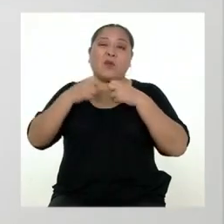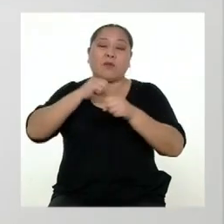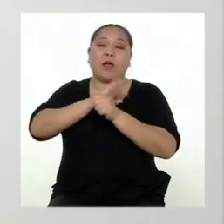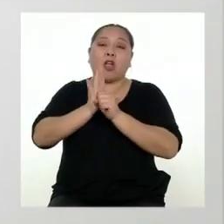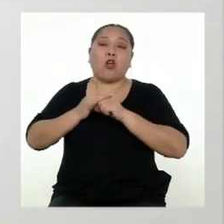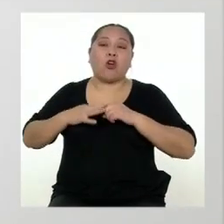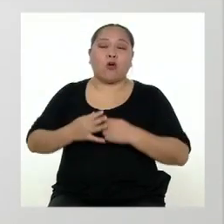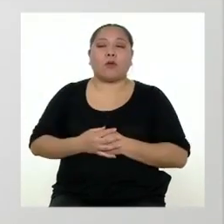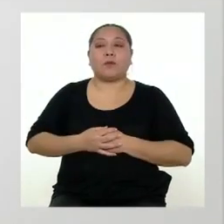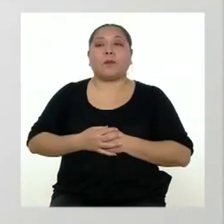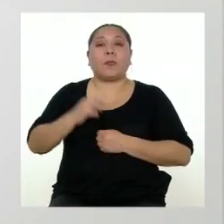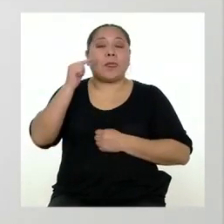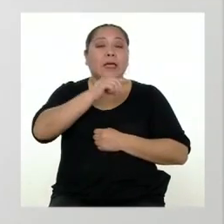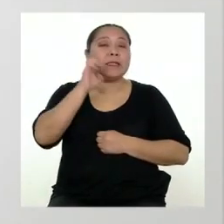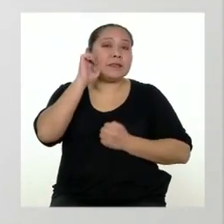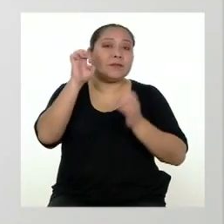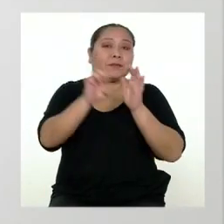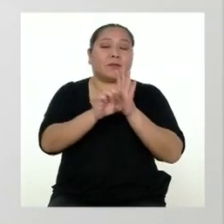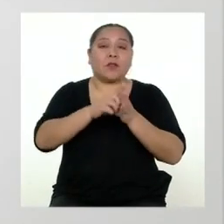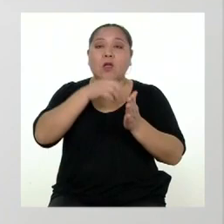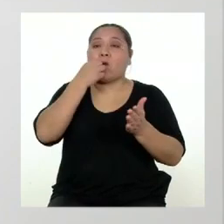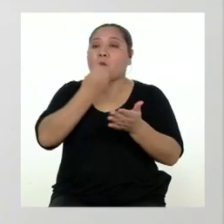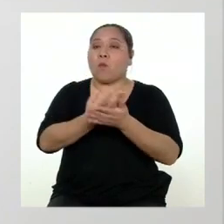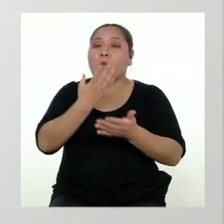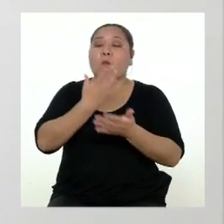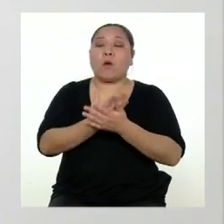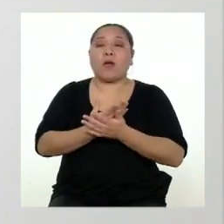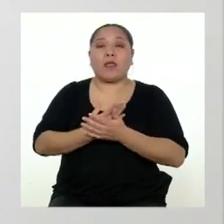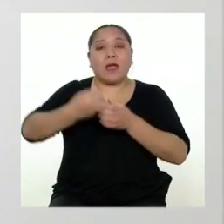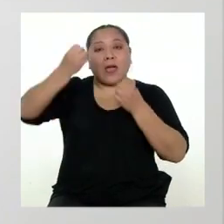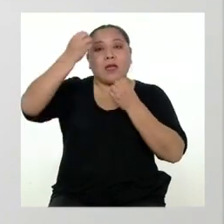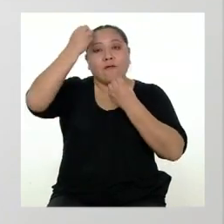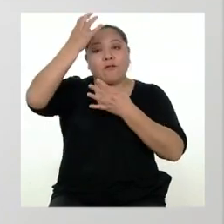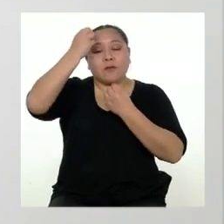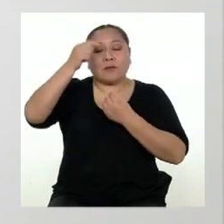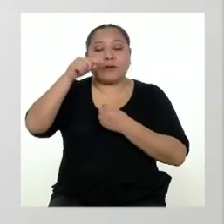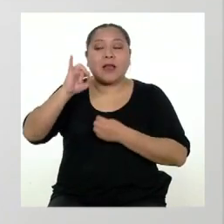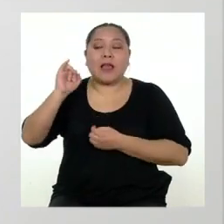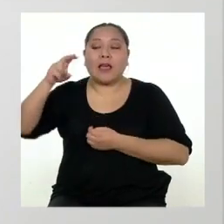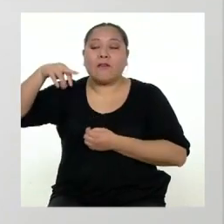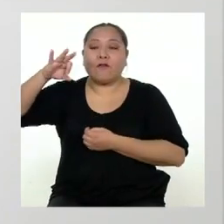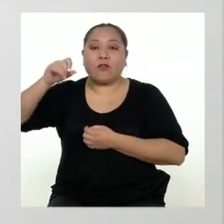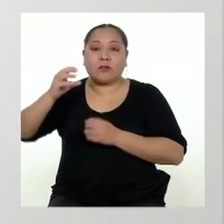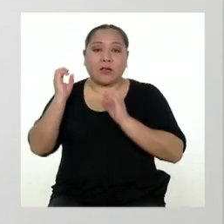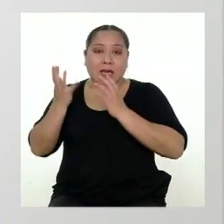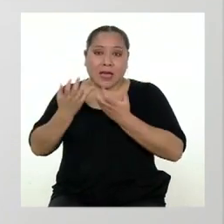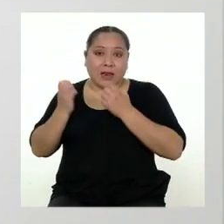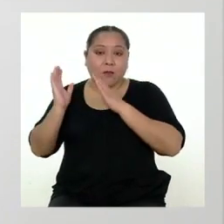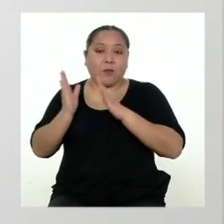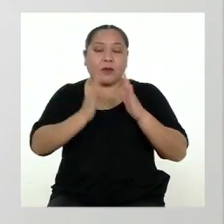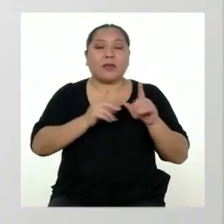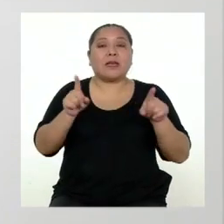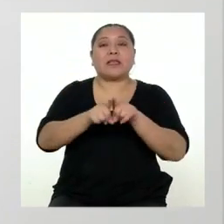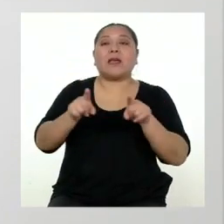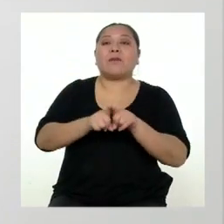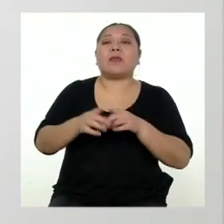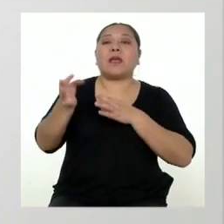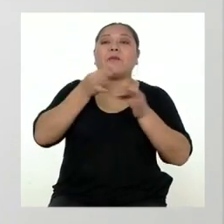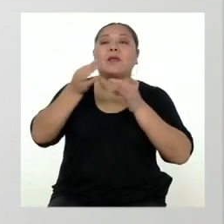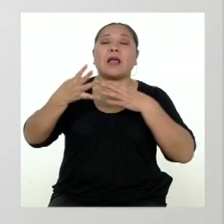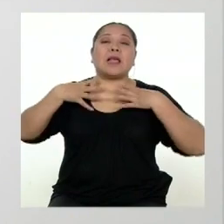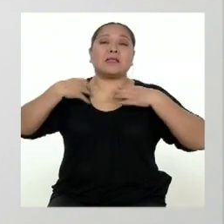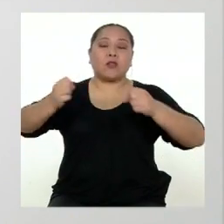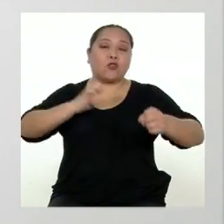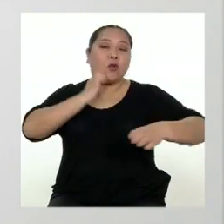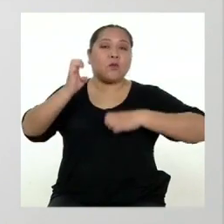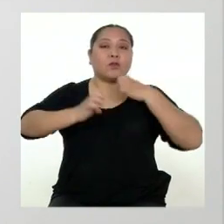Este ejemplo puede ser una buena referencia para la infografía que queremos elaborar, ya que también habla de la salud